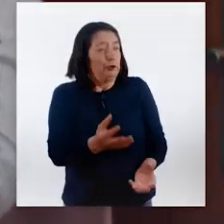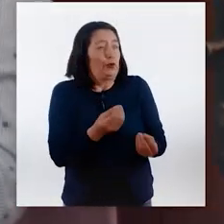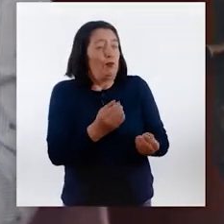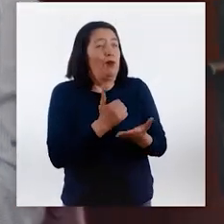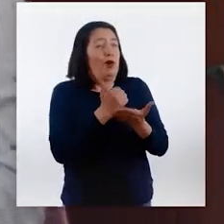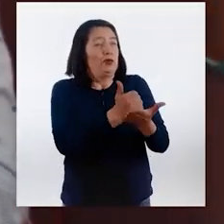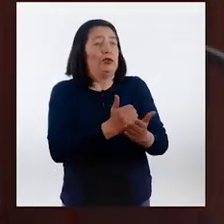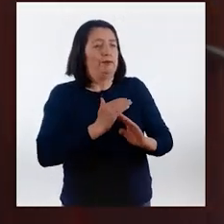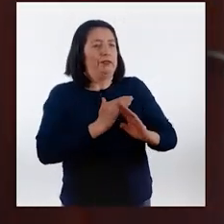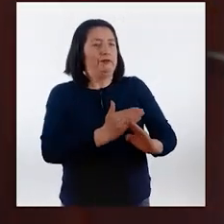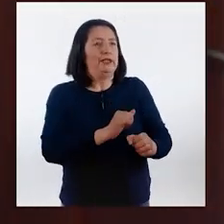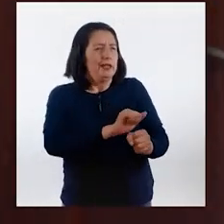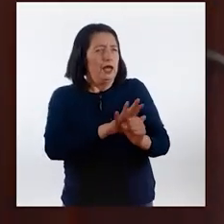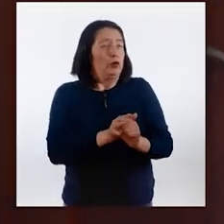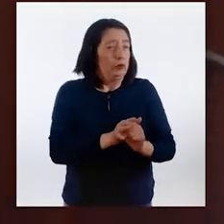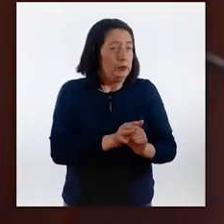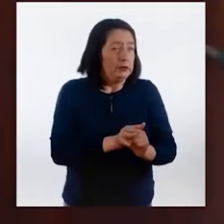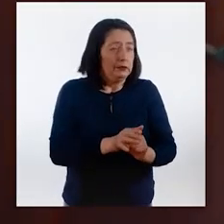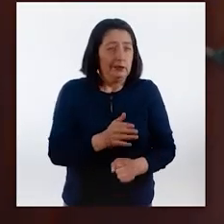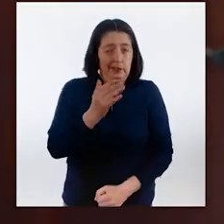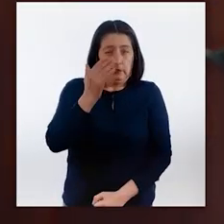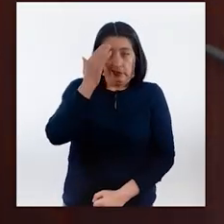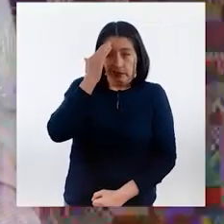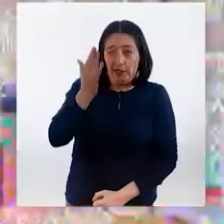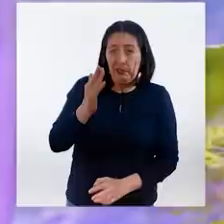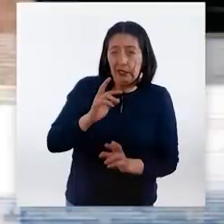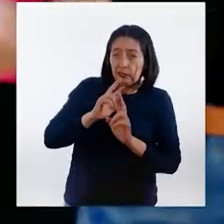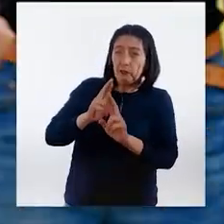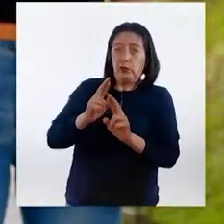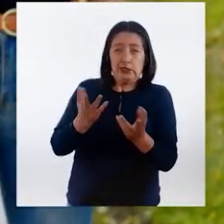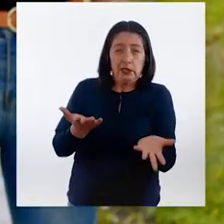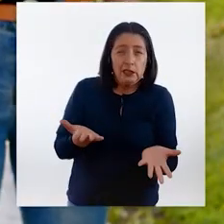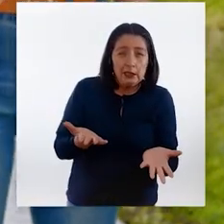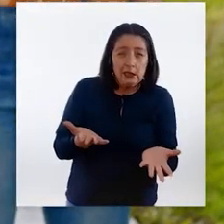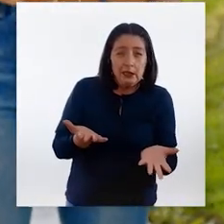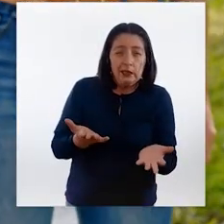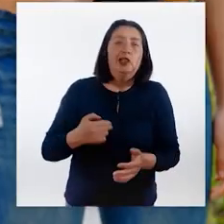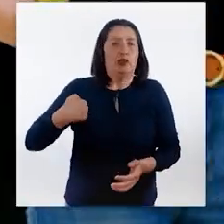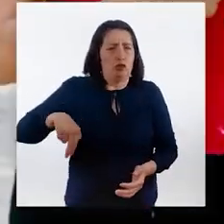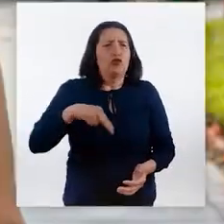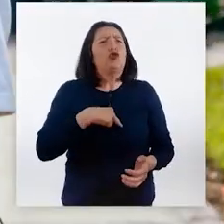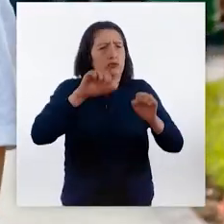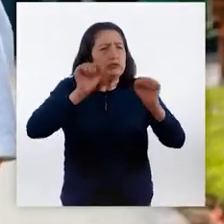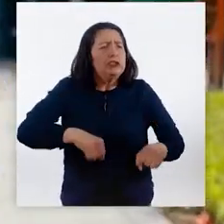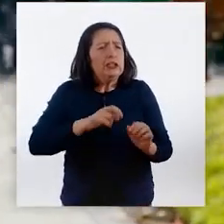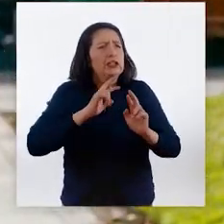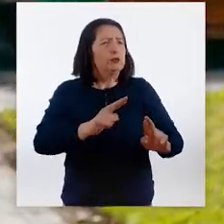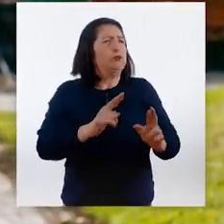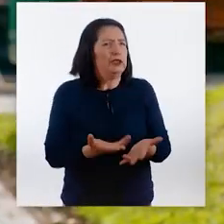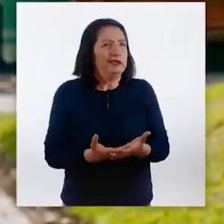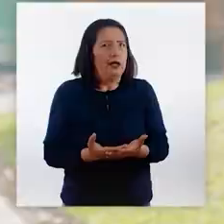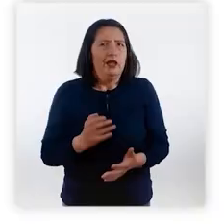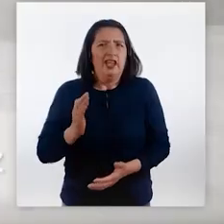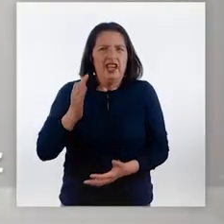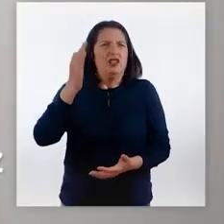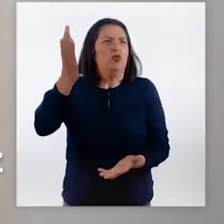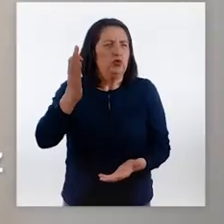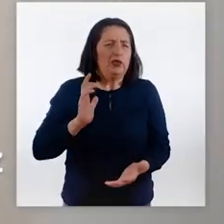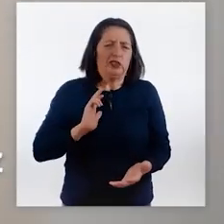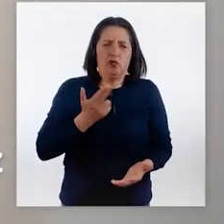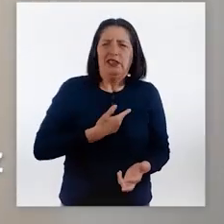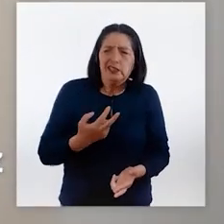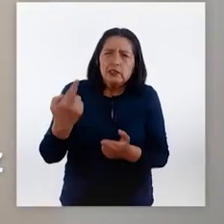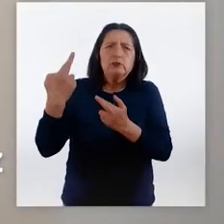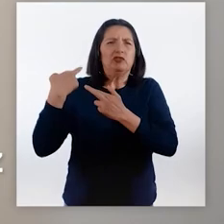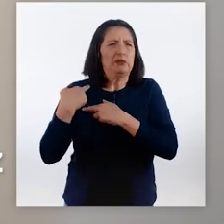¿Cómo podemos ayudar a prevenir la COVID-19? ¿Sabes cuál es la respuesta? ¡Nosotros somos la respuesta! Porque el